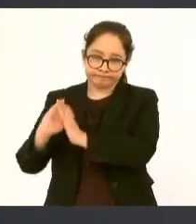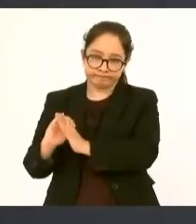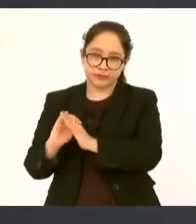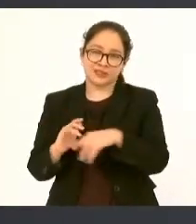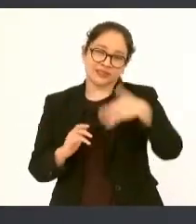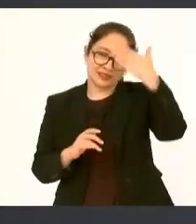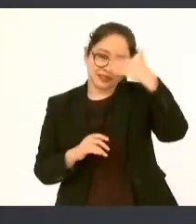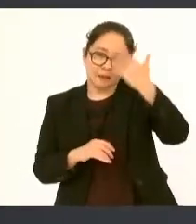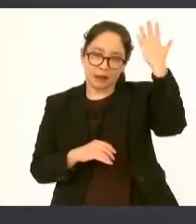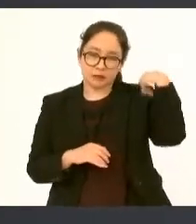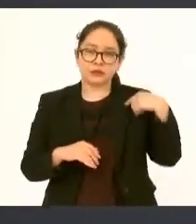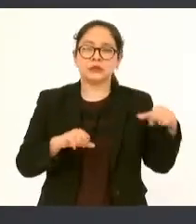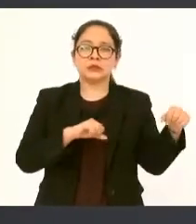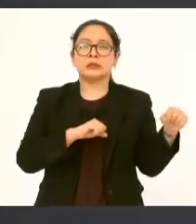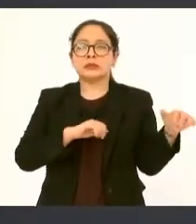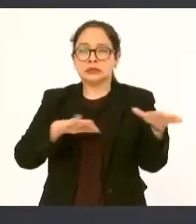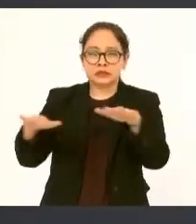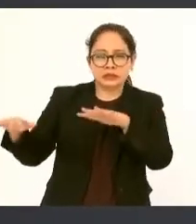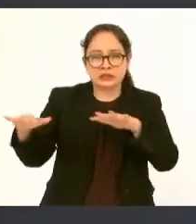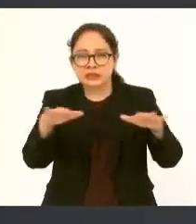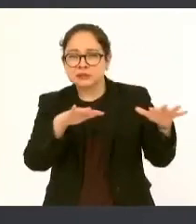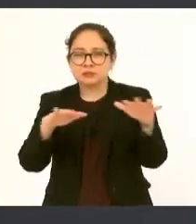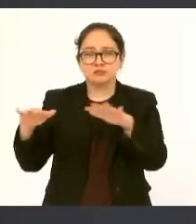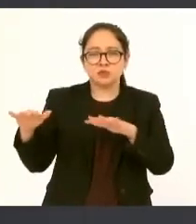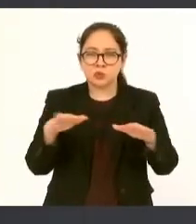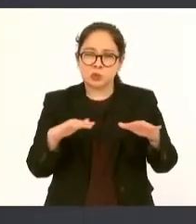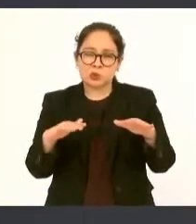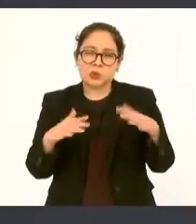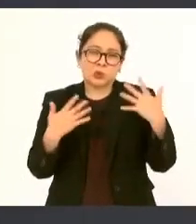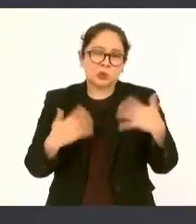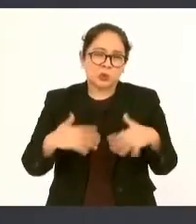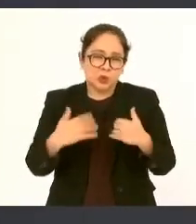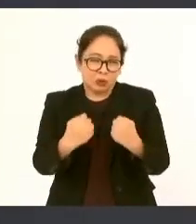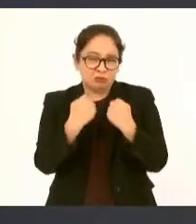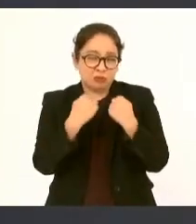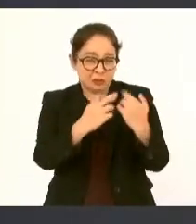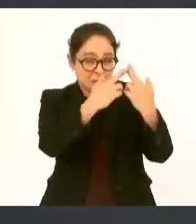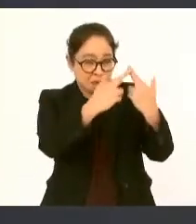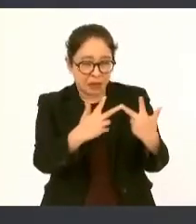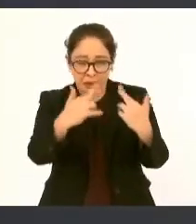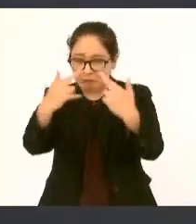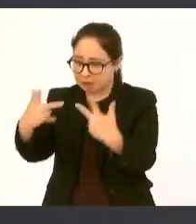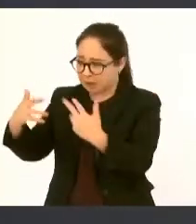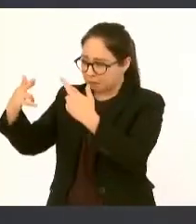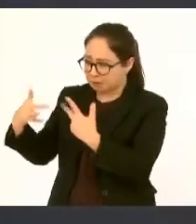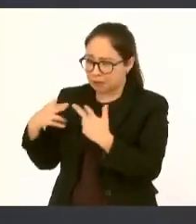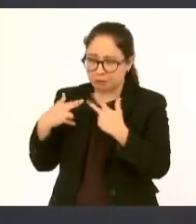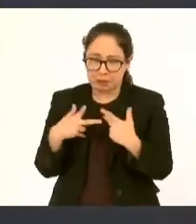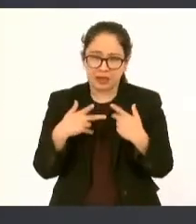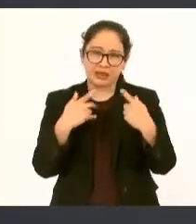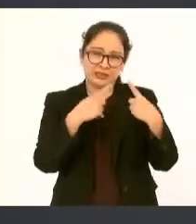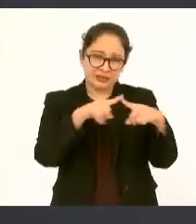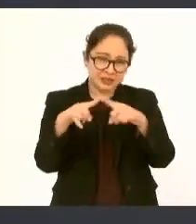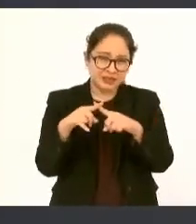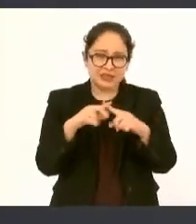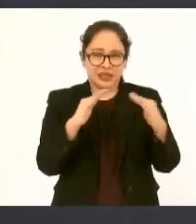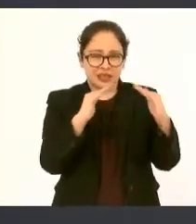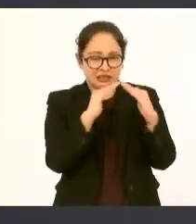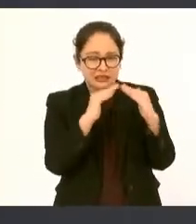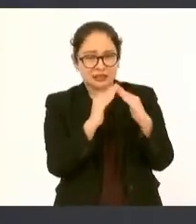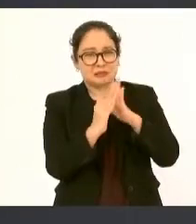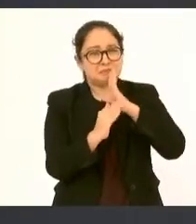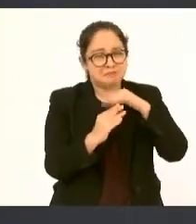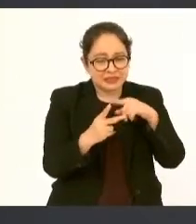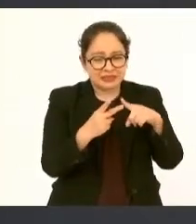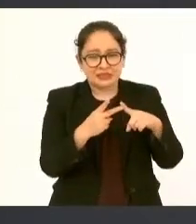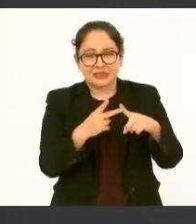de daños a viviendas a centros de salud